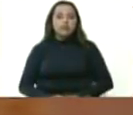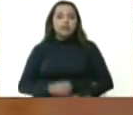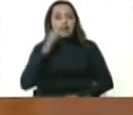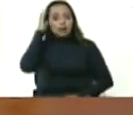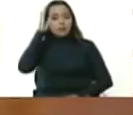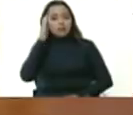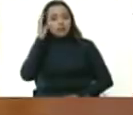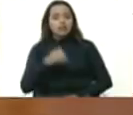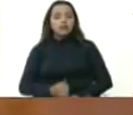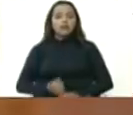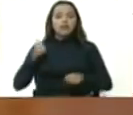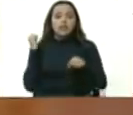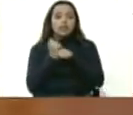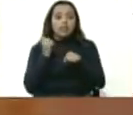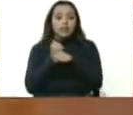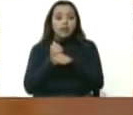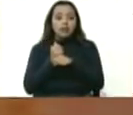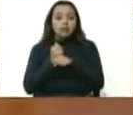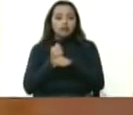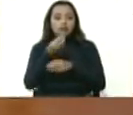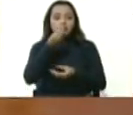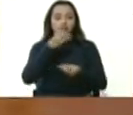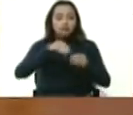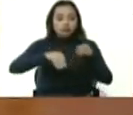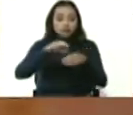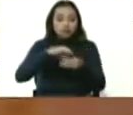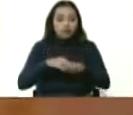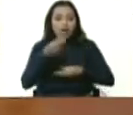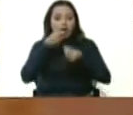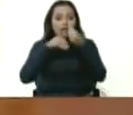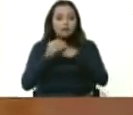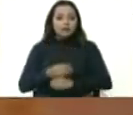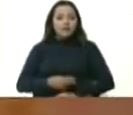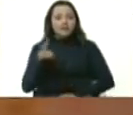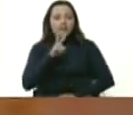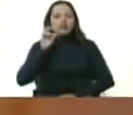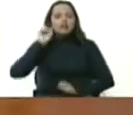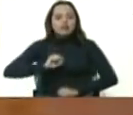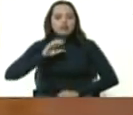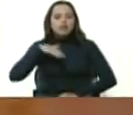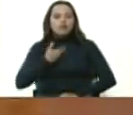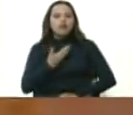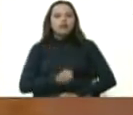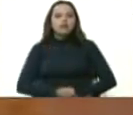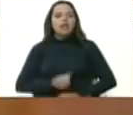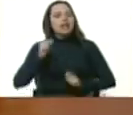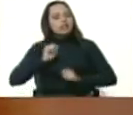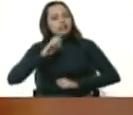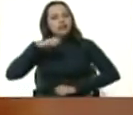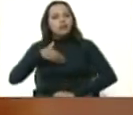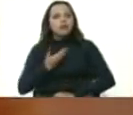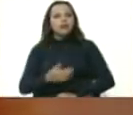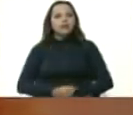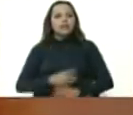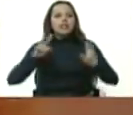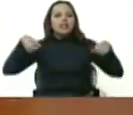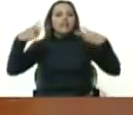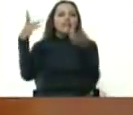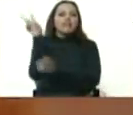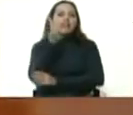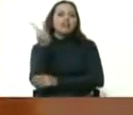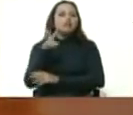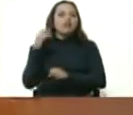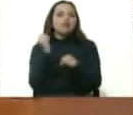en la producción de alimentos Venezuela si se puede si se puede que viva la Venezuela